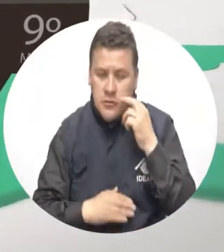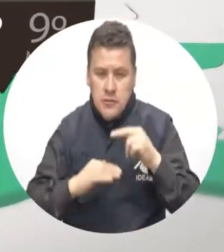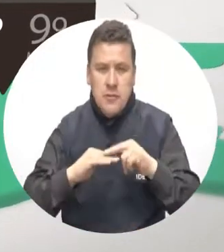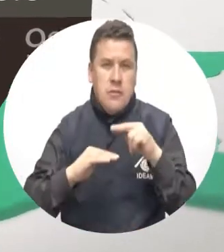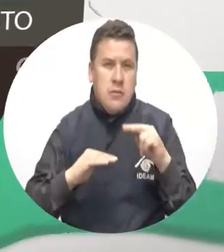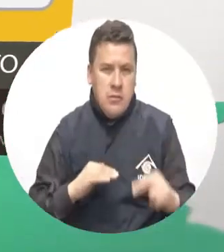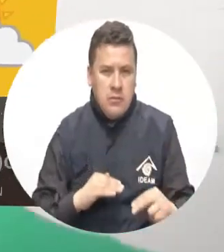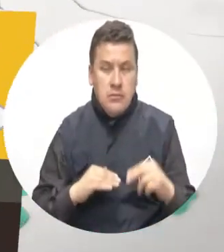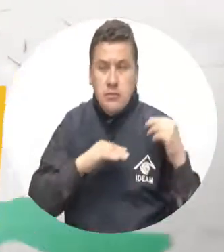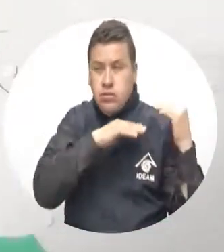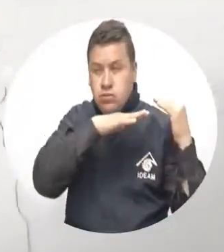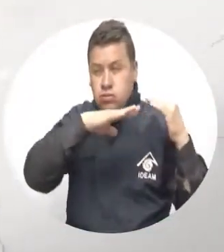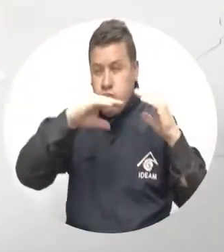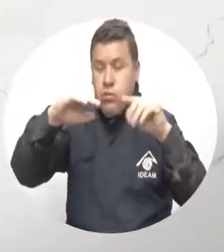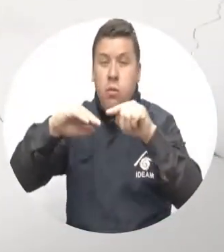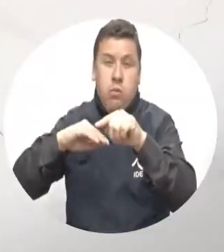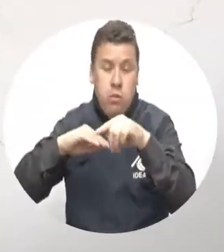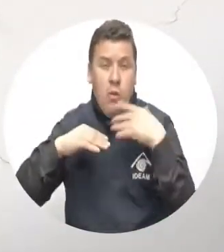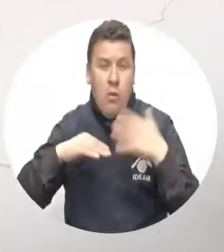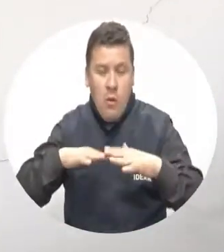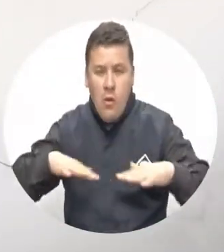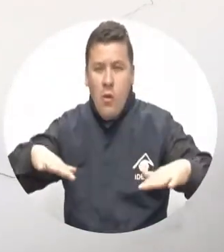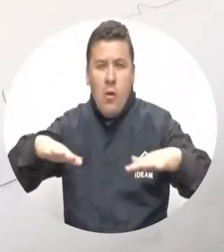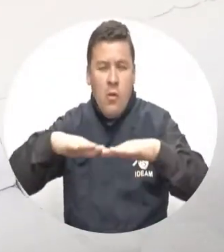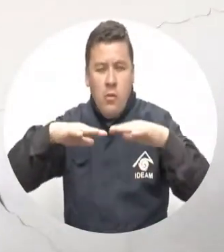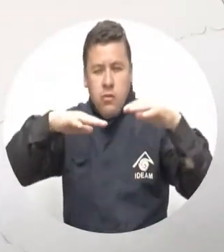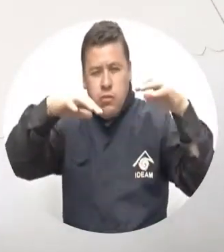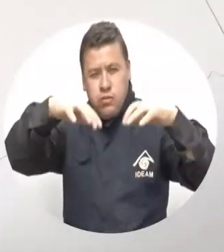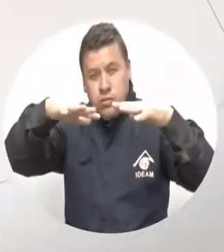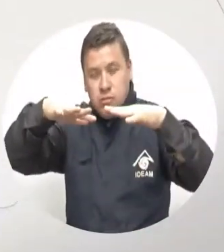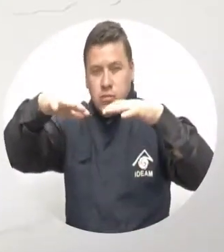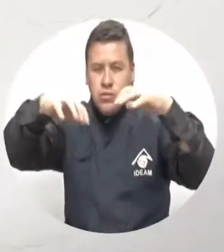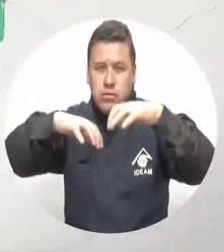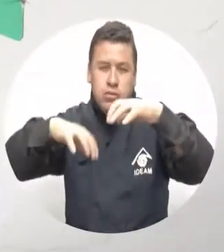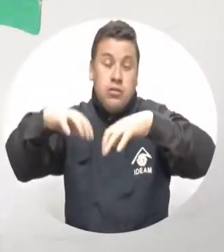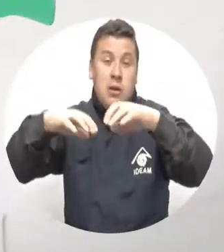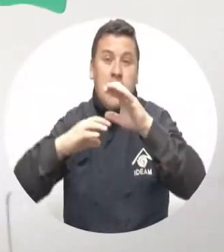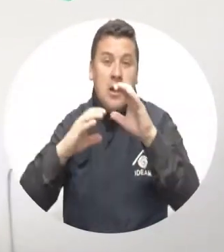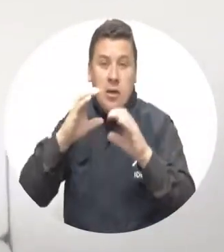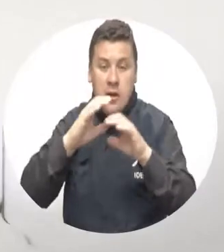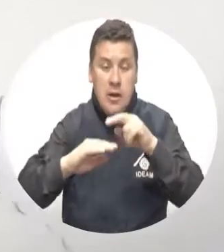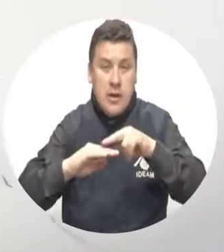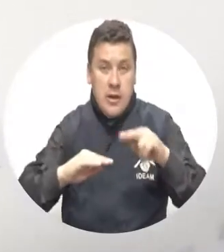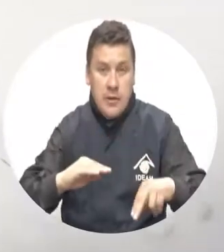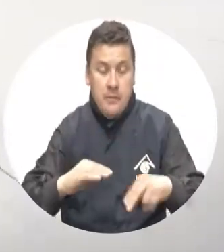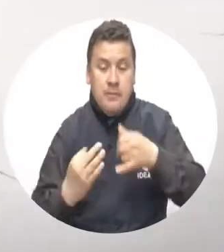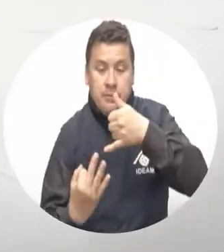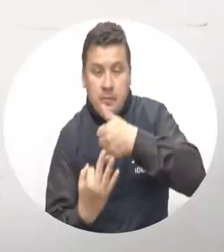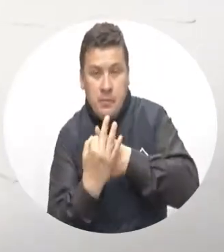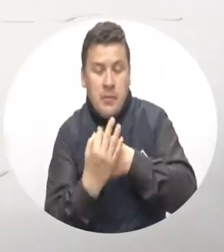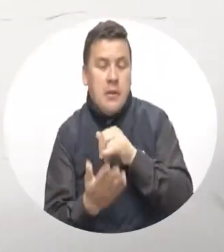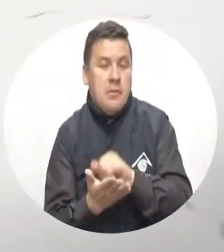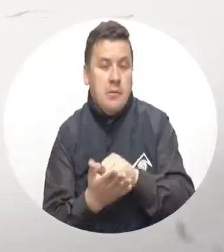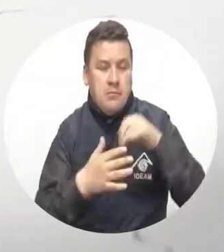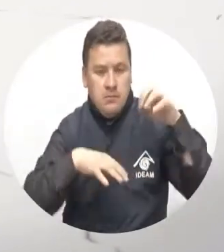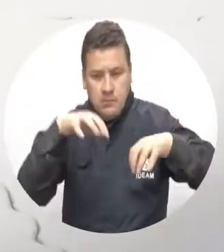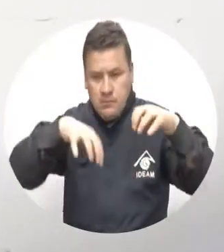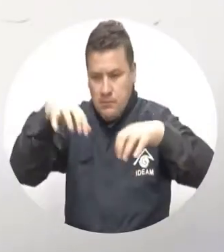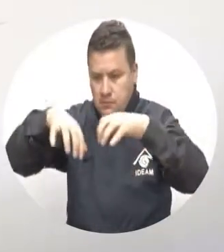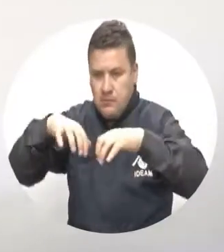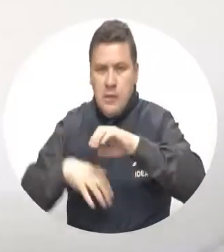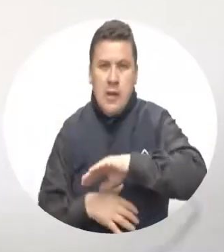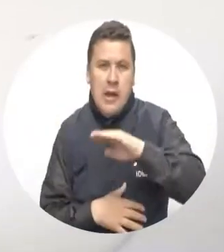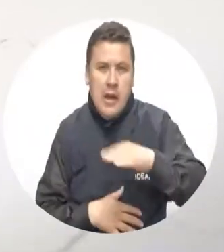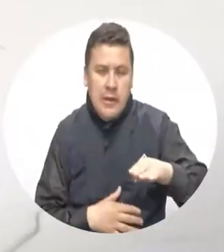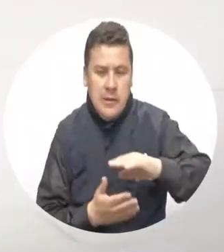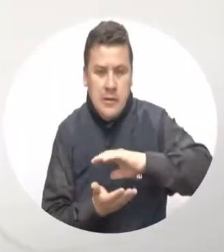las nubosidades estarán en el resto de la región, incluyendo Cauca y Nariño. En la zona andina persisten las lluvias en zonas de Antioquia y